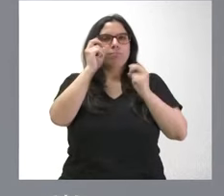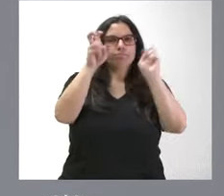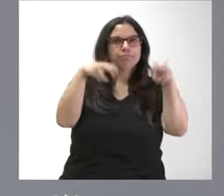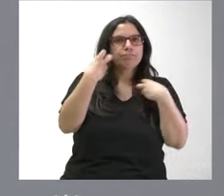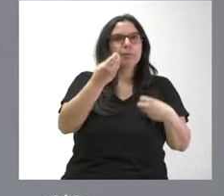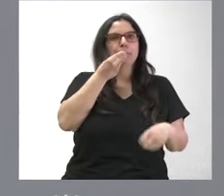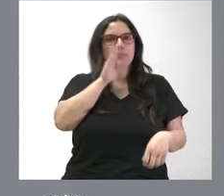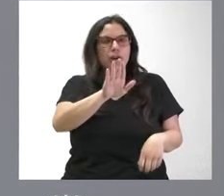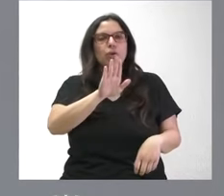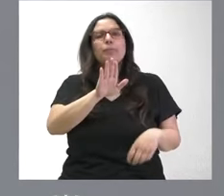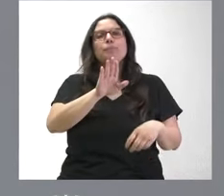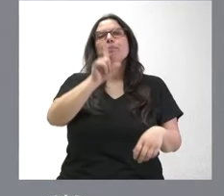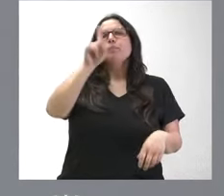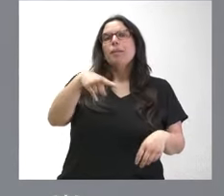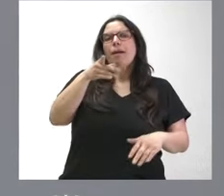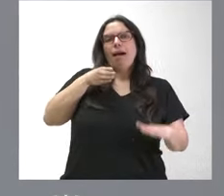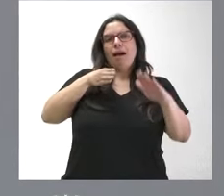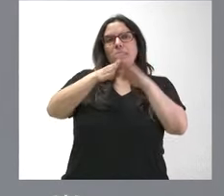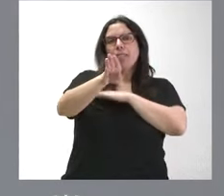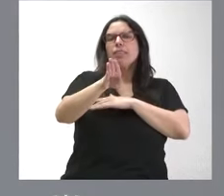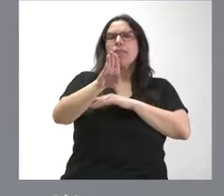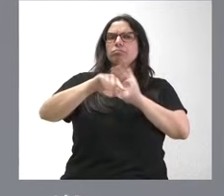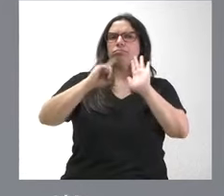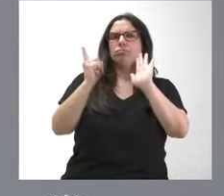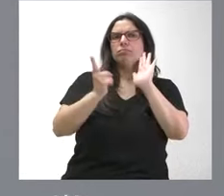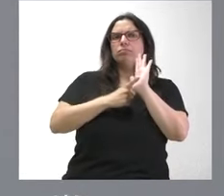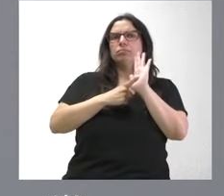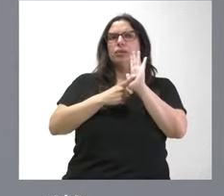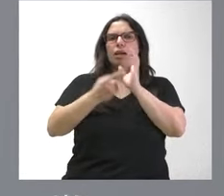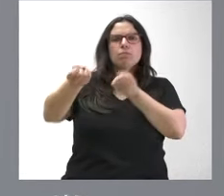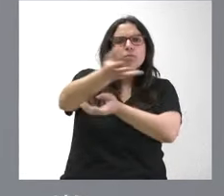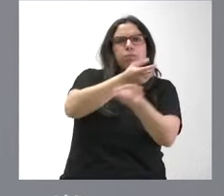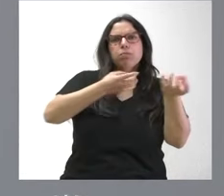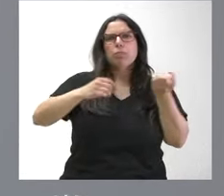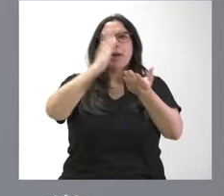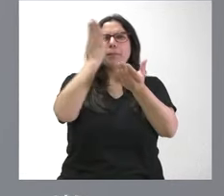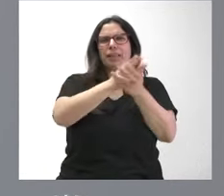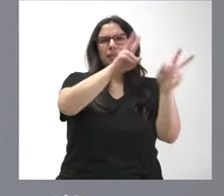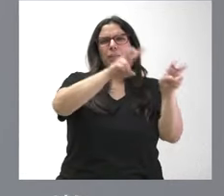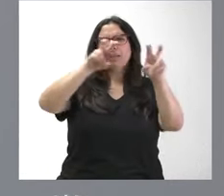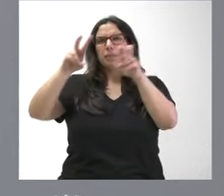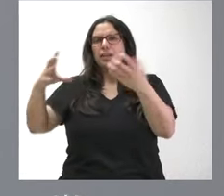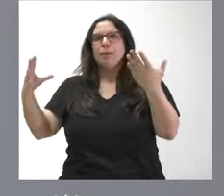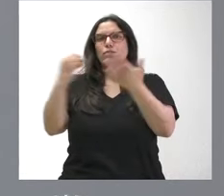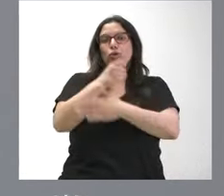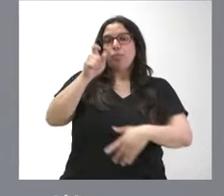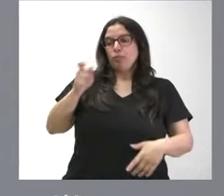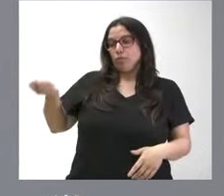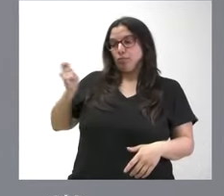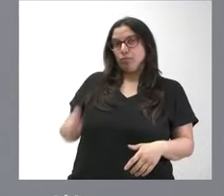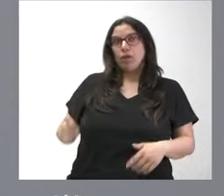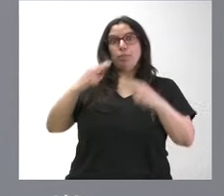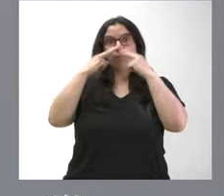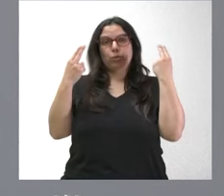y poder también tener un acceso más completo y permanentizado a todos los expedientes por parte de los empleados públicos y la